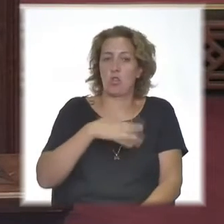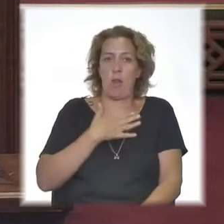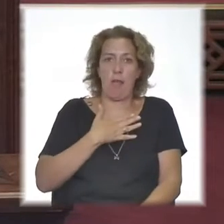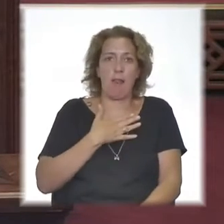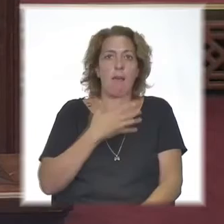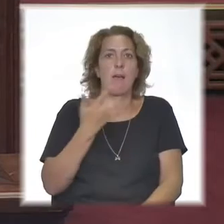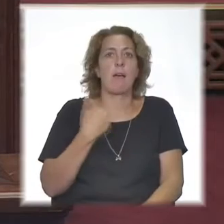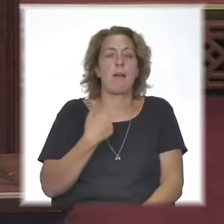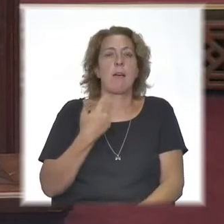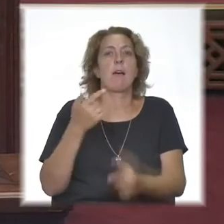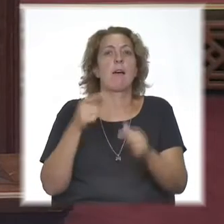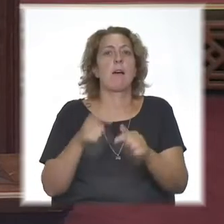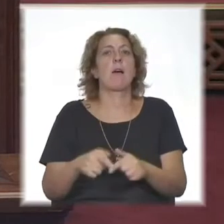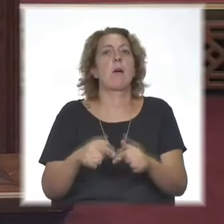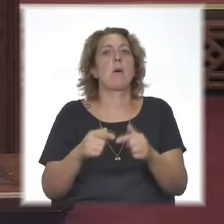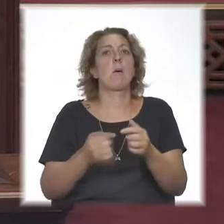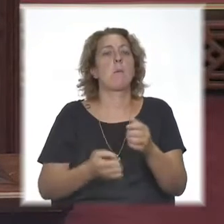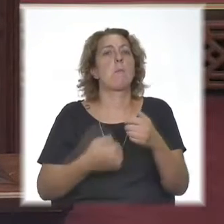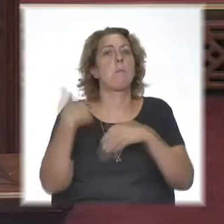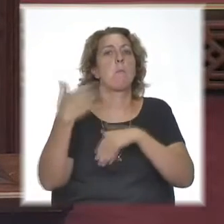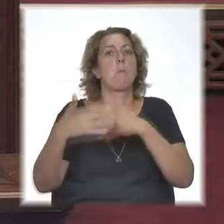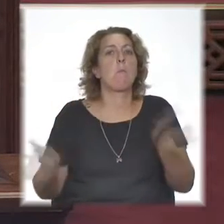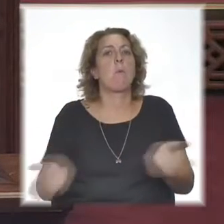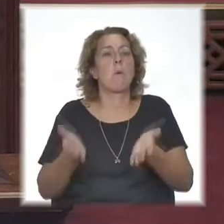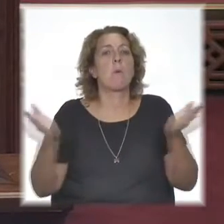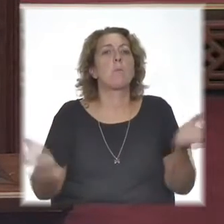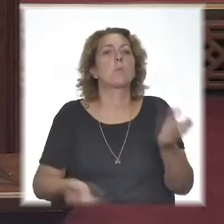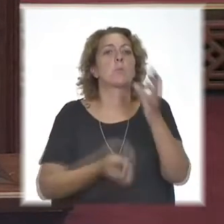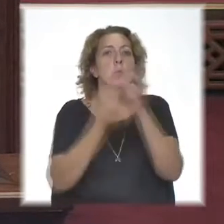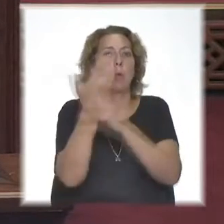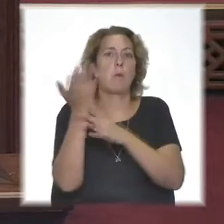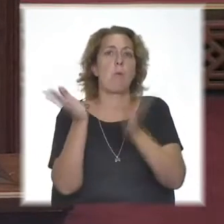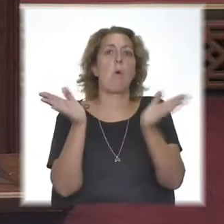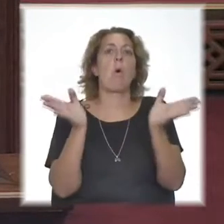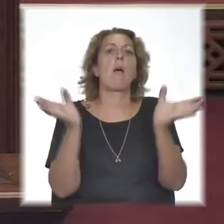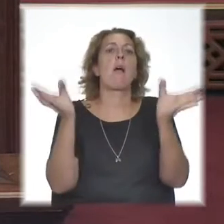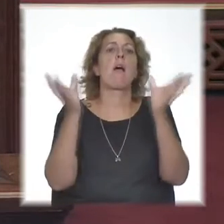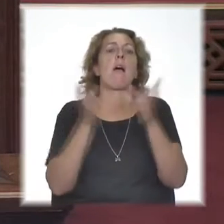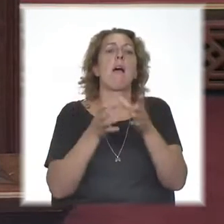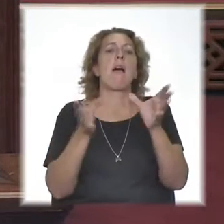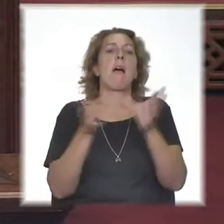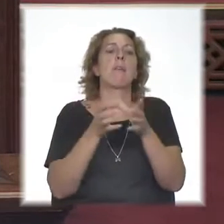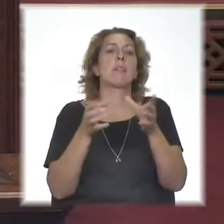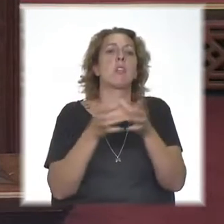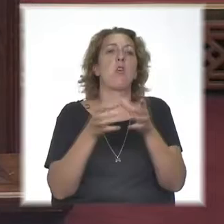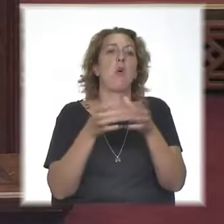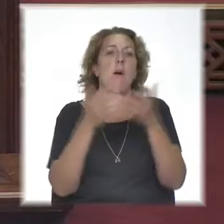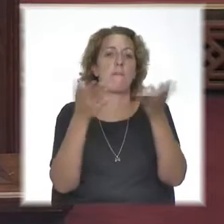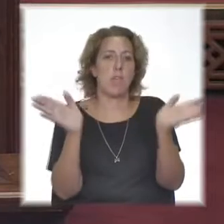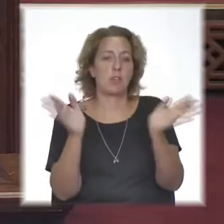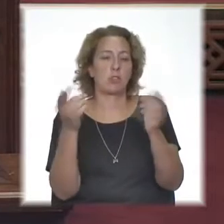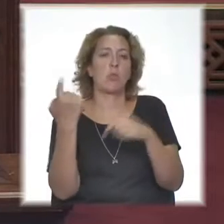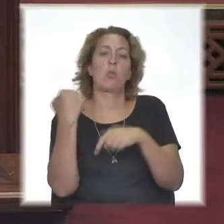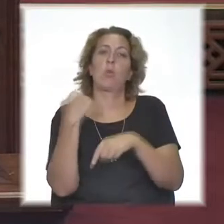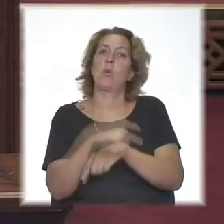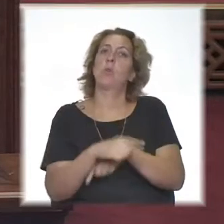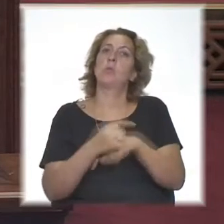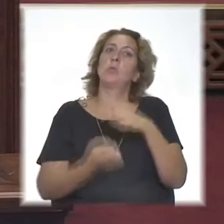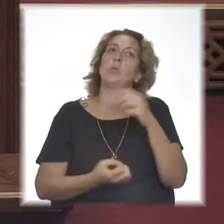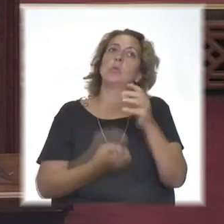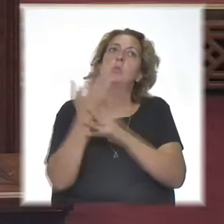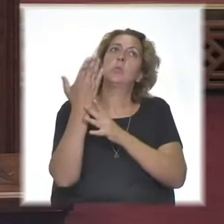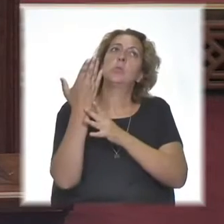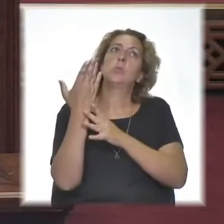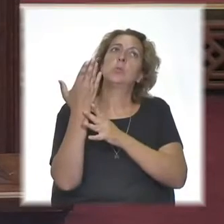la irrupción de un movimiento nuevo como Cabildo Abierto en el tablero político ha significado una verdadera oportunidad para la mujer